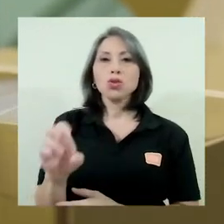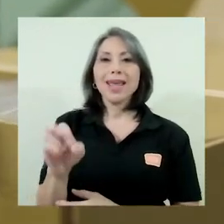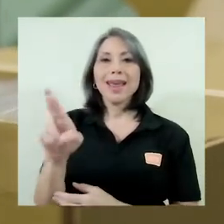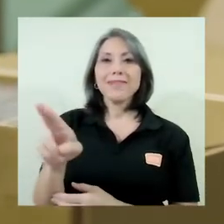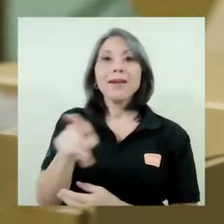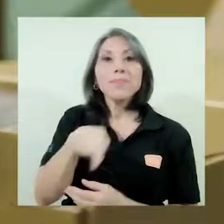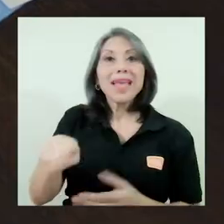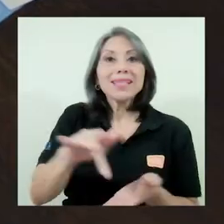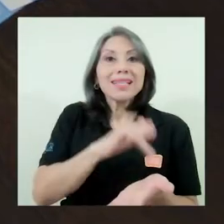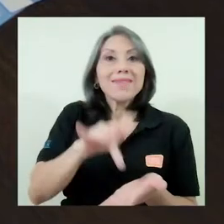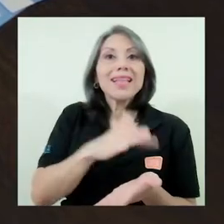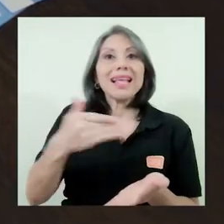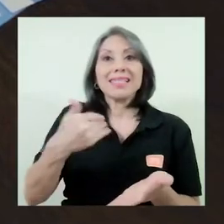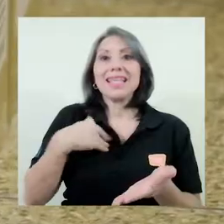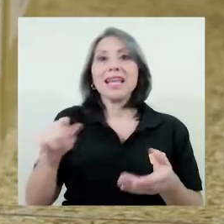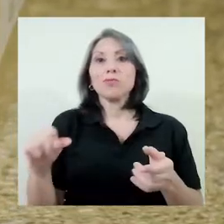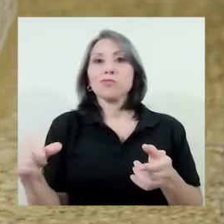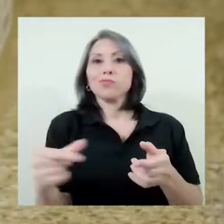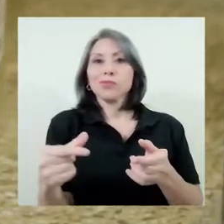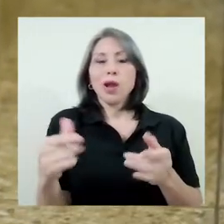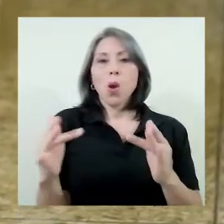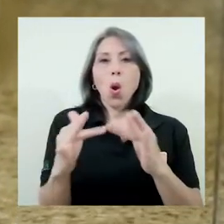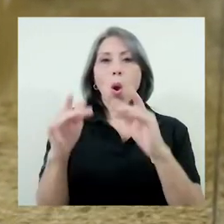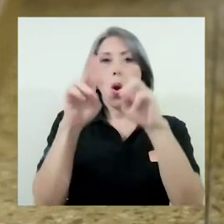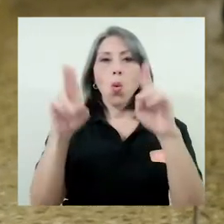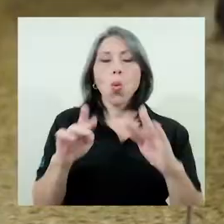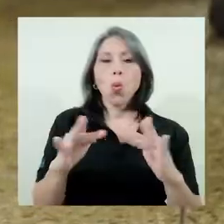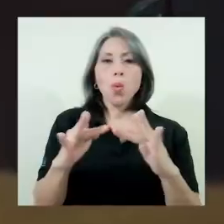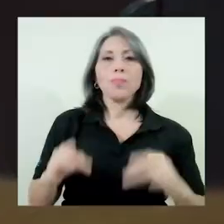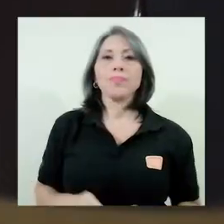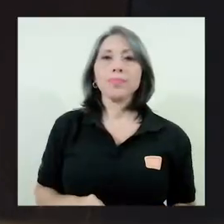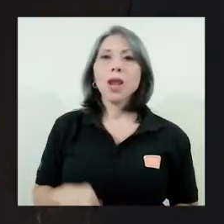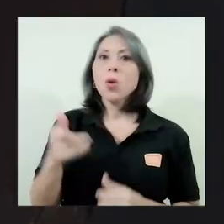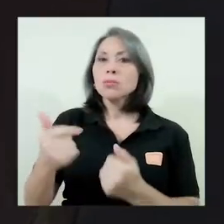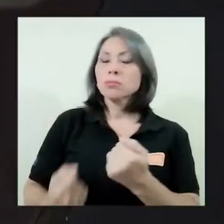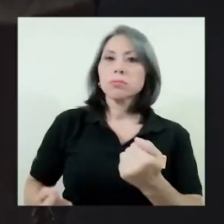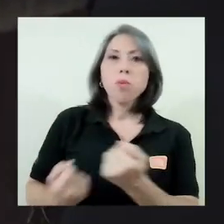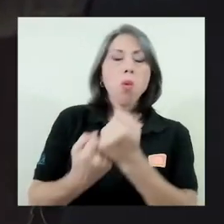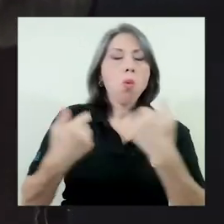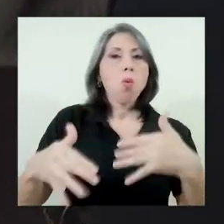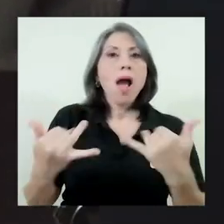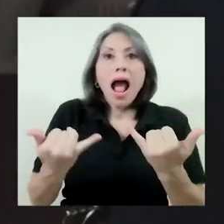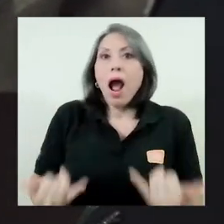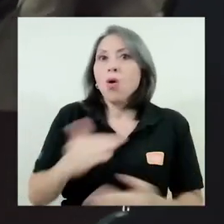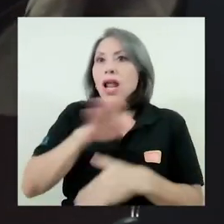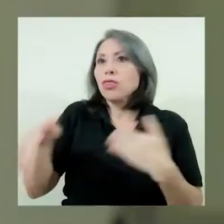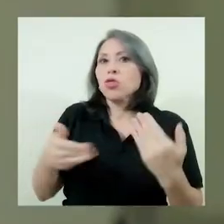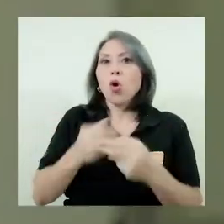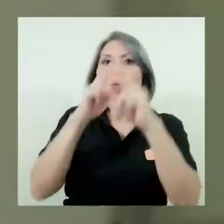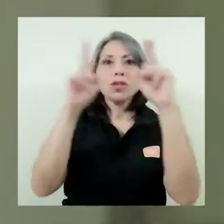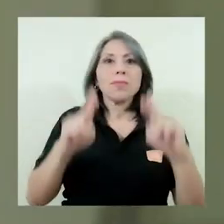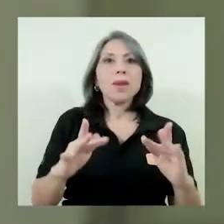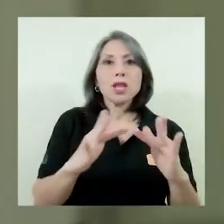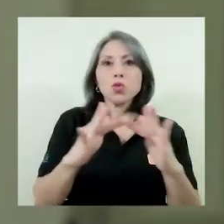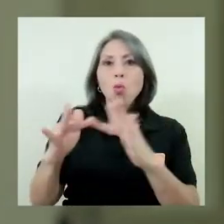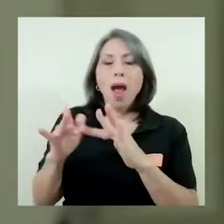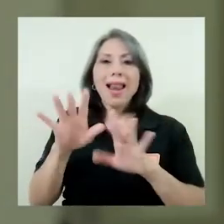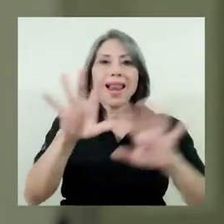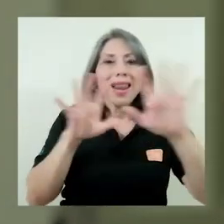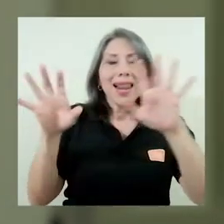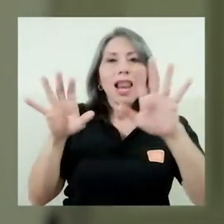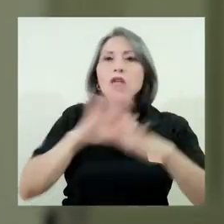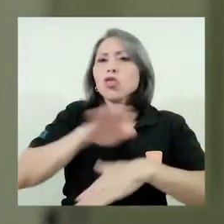Estas tabletas cuentan con un chip de conexión a internet. Es un apoyo muy grande en realidad porque ahora que todo es virtual, tanto las